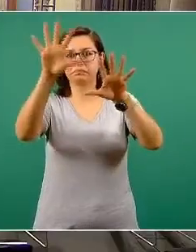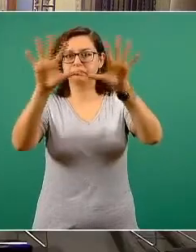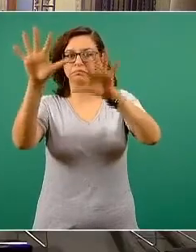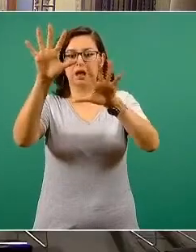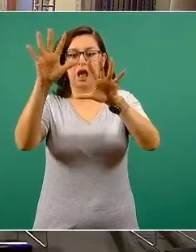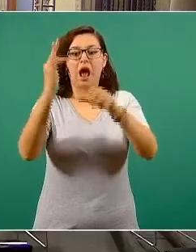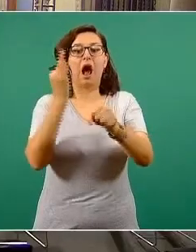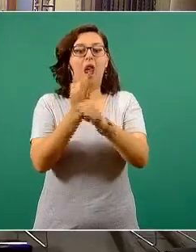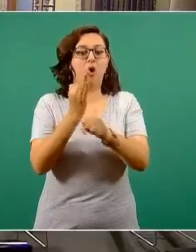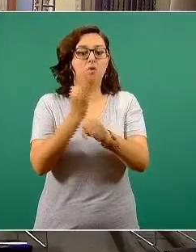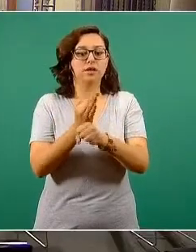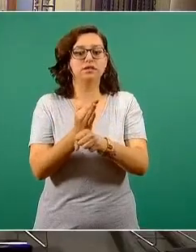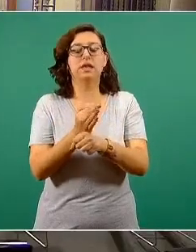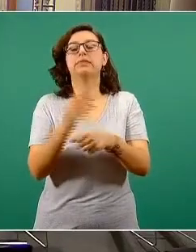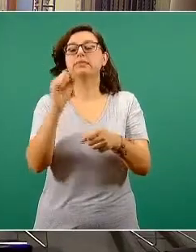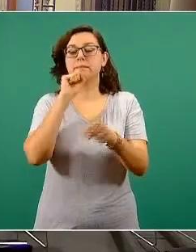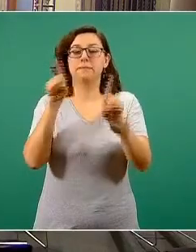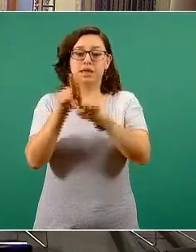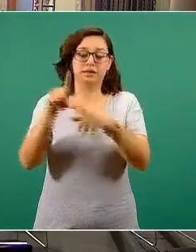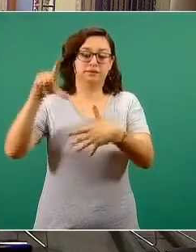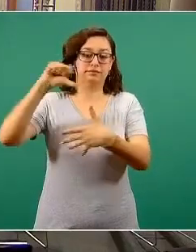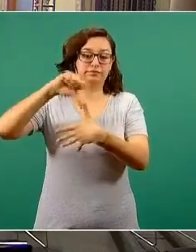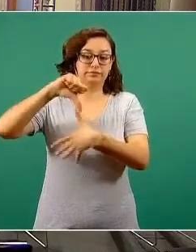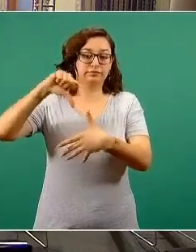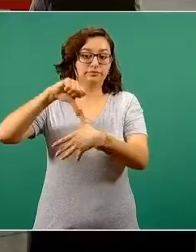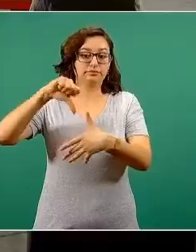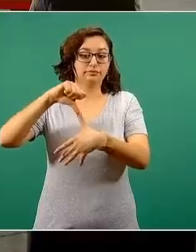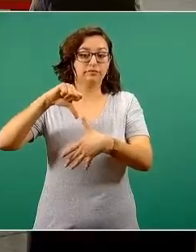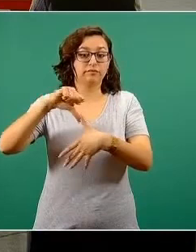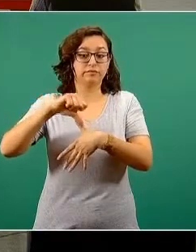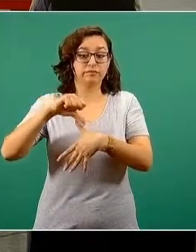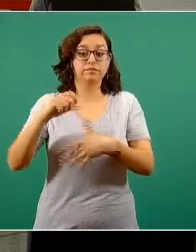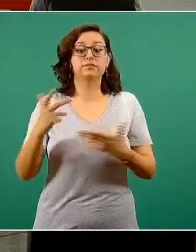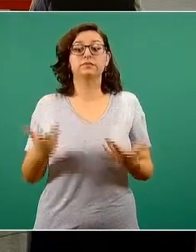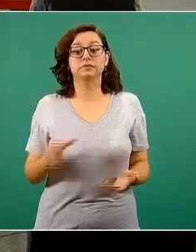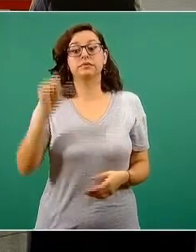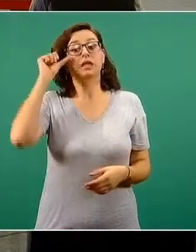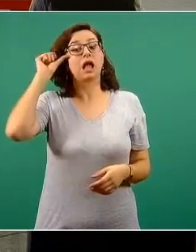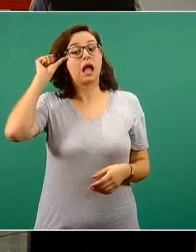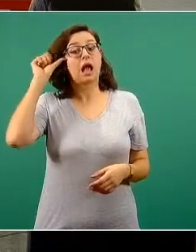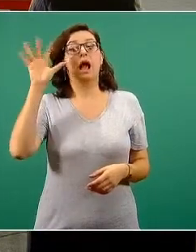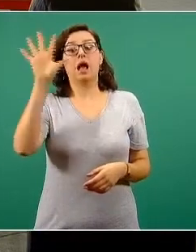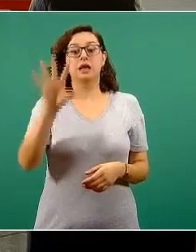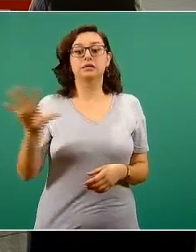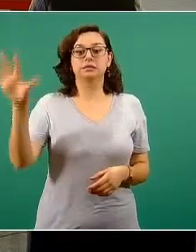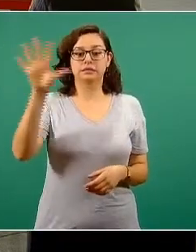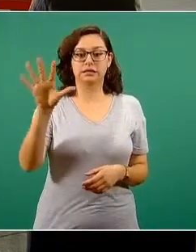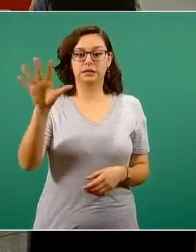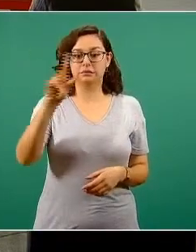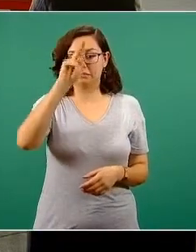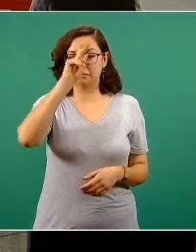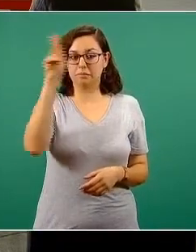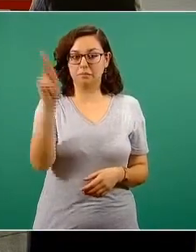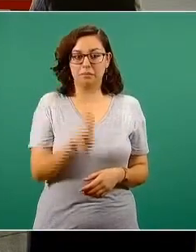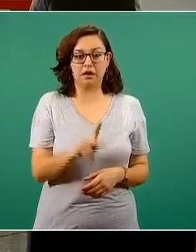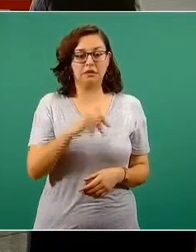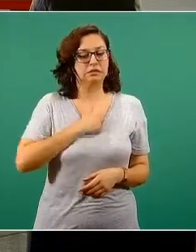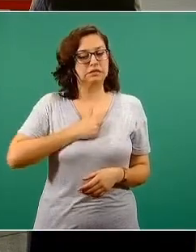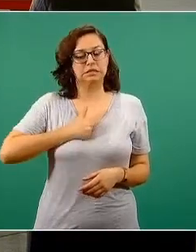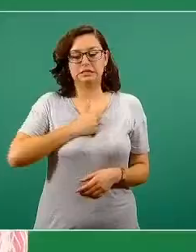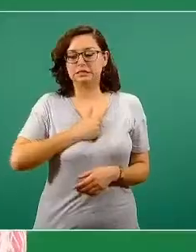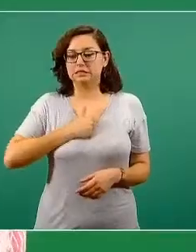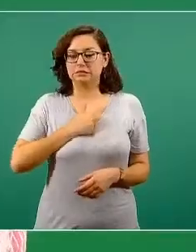en este mismo momento América del Sur, varias naciones de Asia, la más notoria y es muy